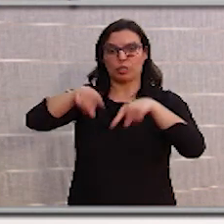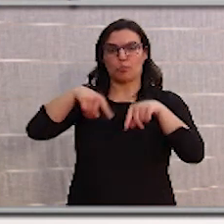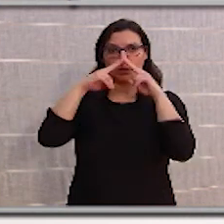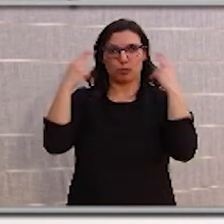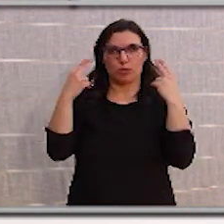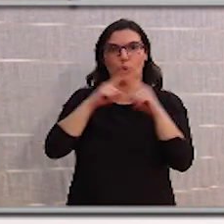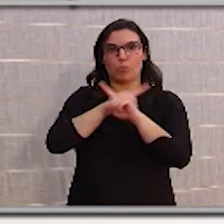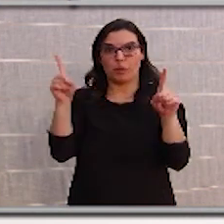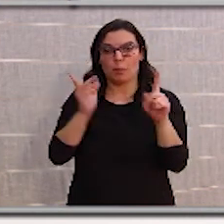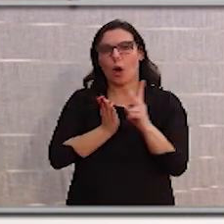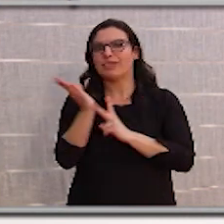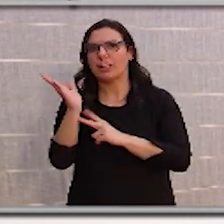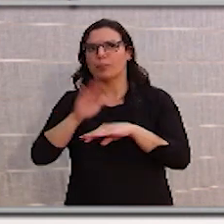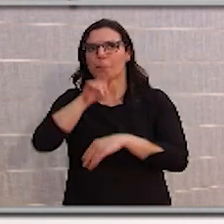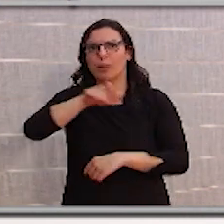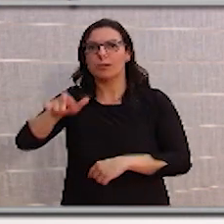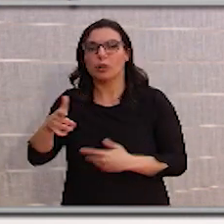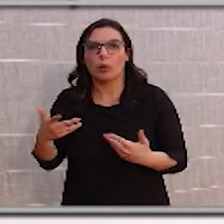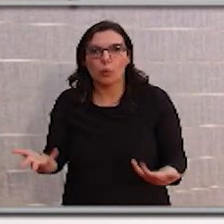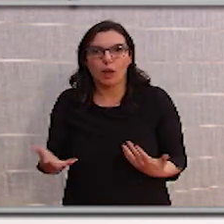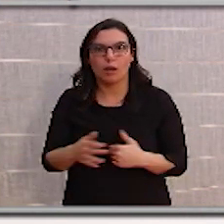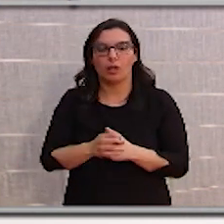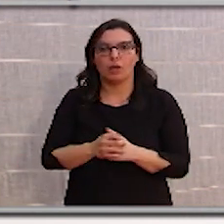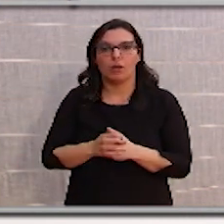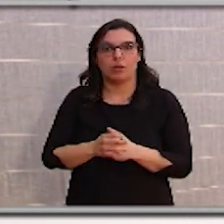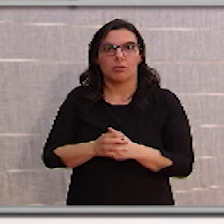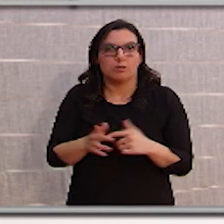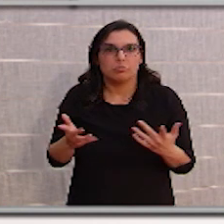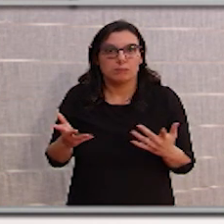proponen a los ciudadanos. ¿Vale a partir de gratis?